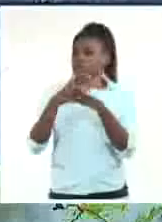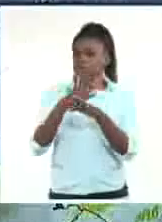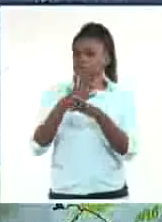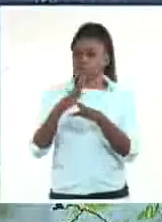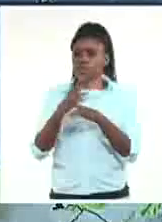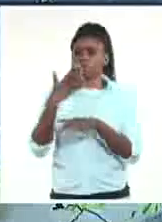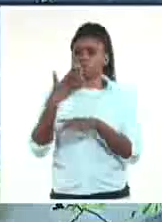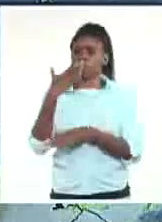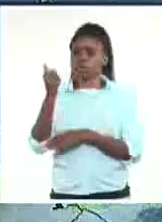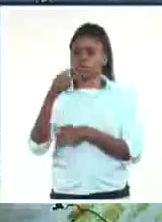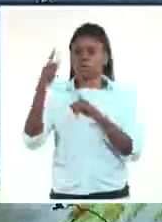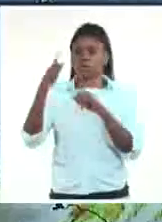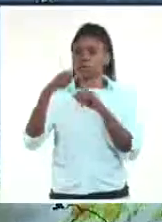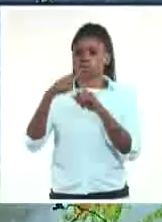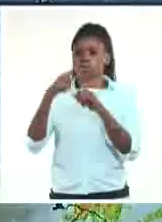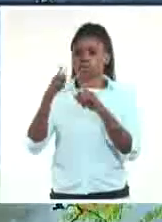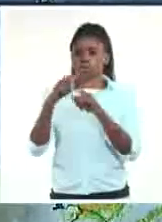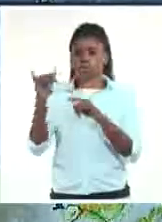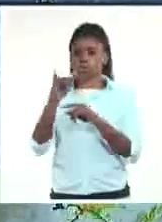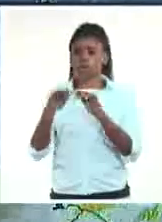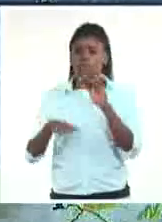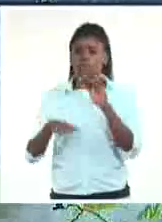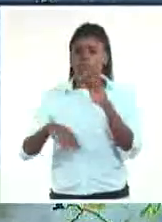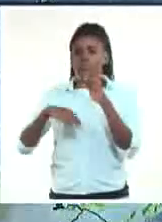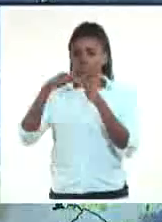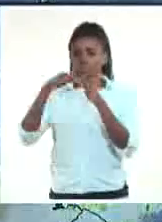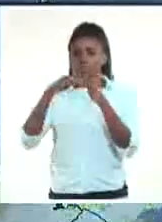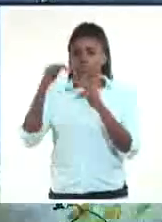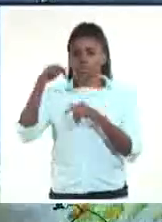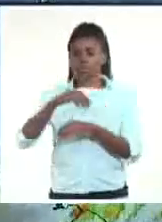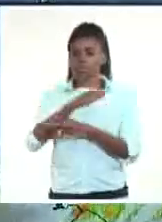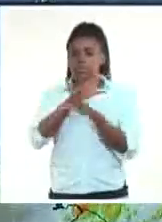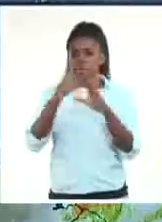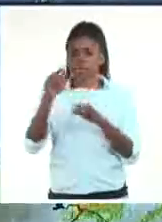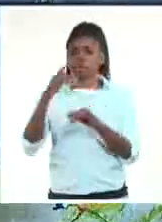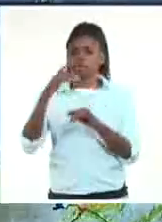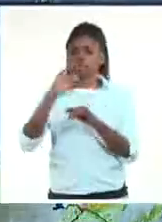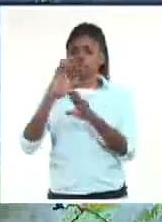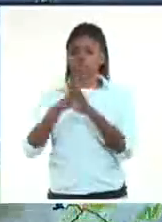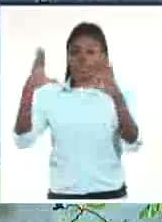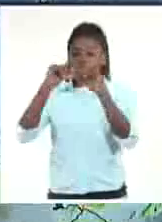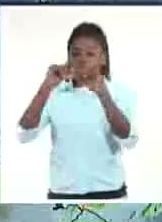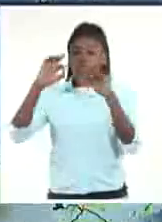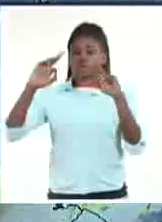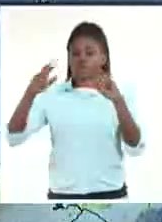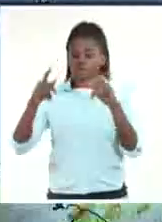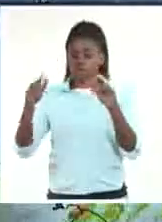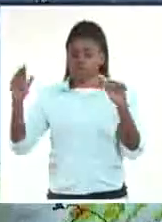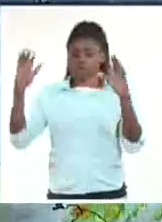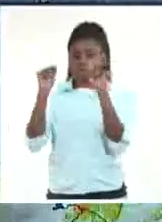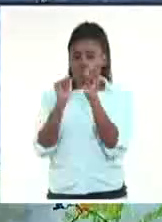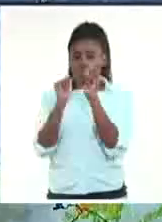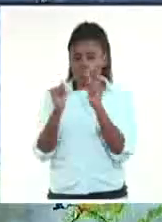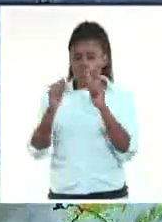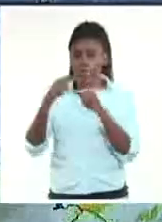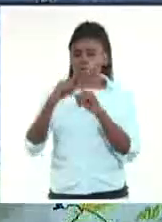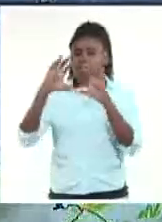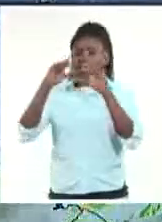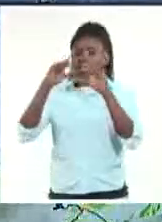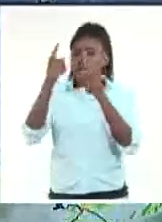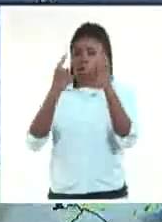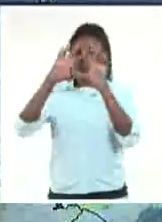eso favorece que la temperatura ascienda rápidamente durante el día, pero vuelve a caer hacia la noche. Fíjense que vamos a tener cielo